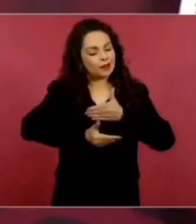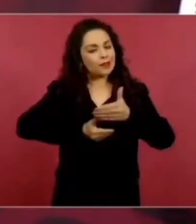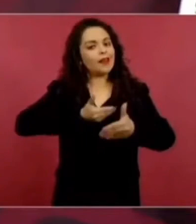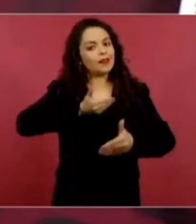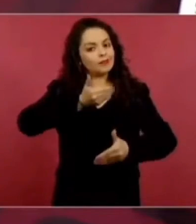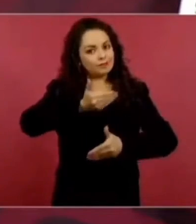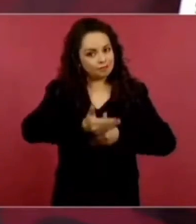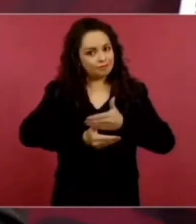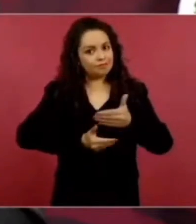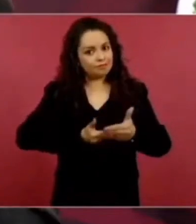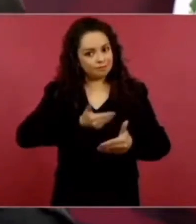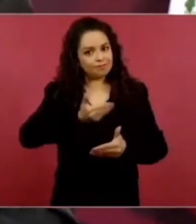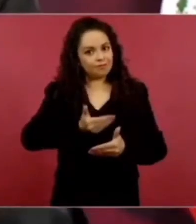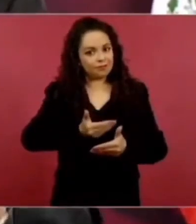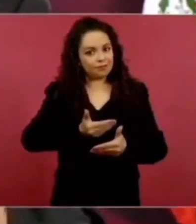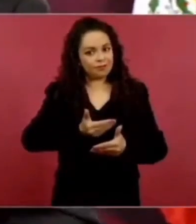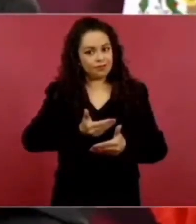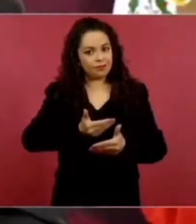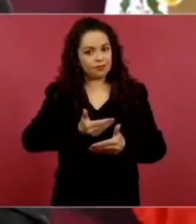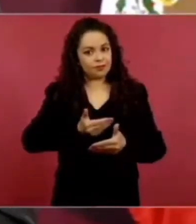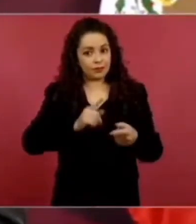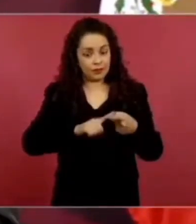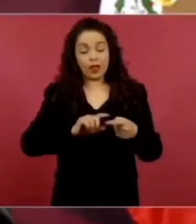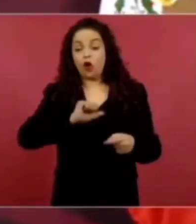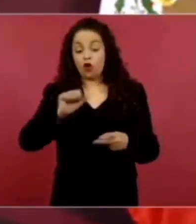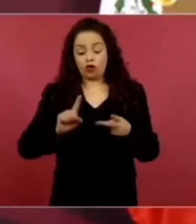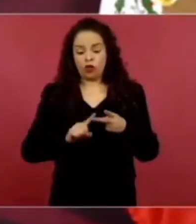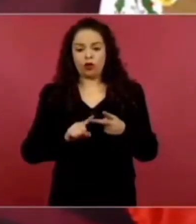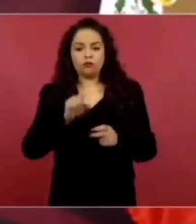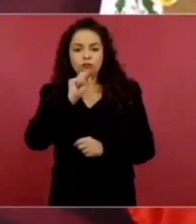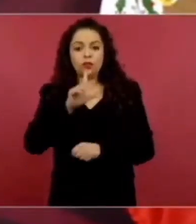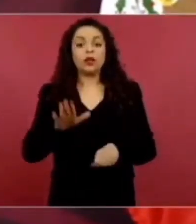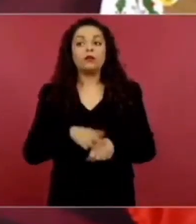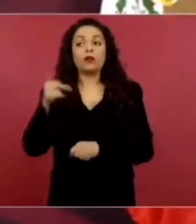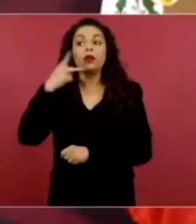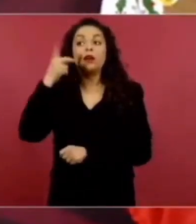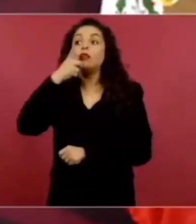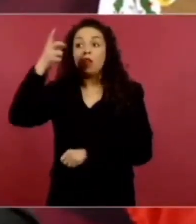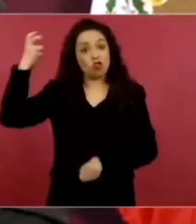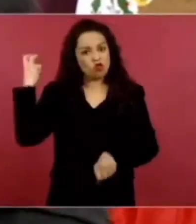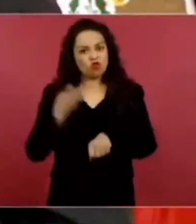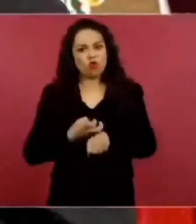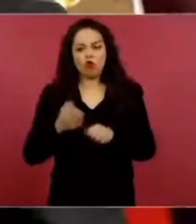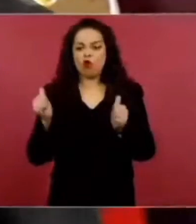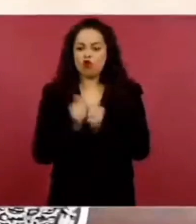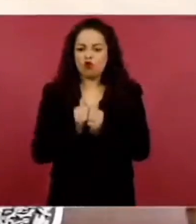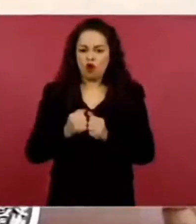también. Porque dicen la fuerza. Pero resulta